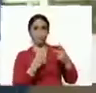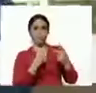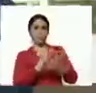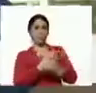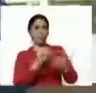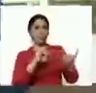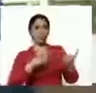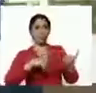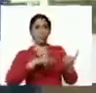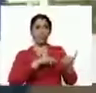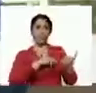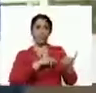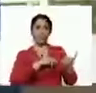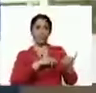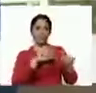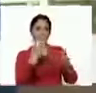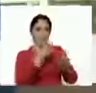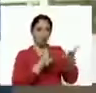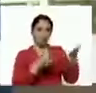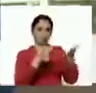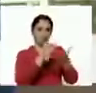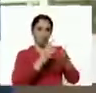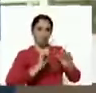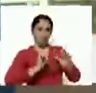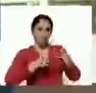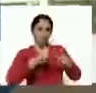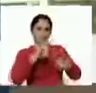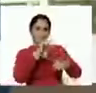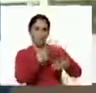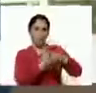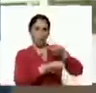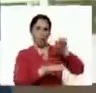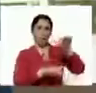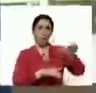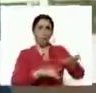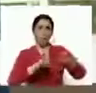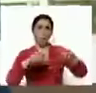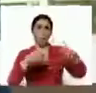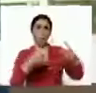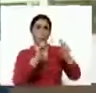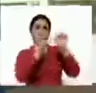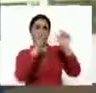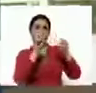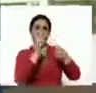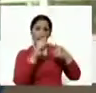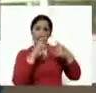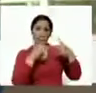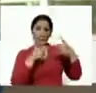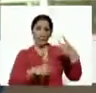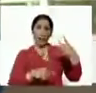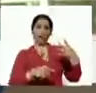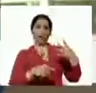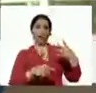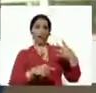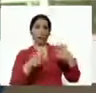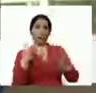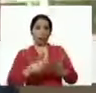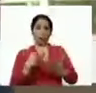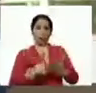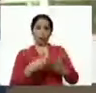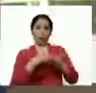también diseñado y puesto en marcha un nuevo esquema de financiación para el sector agroproductivo,